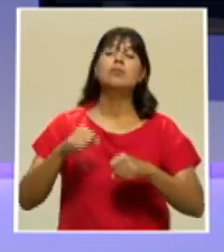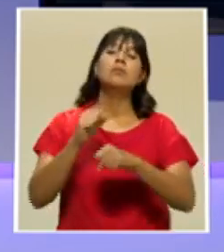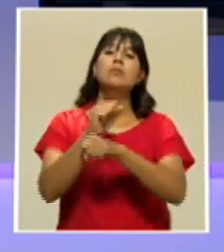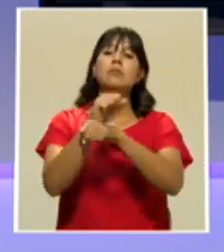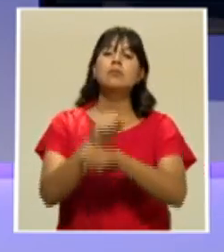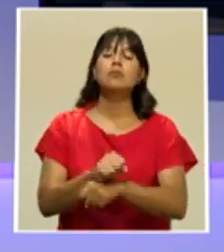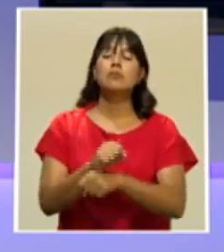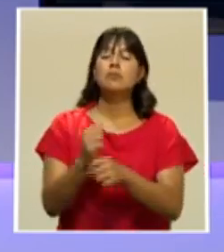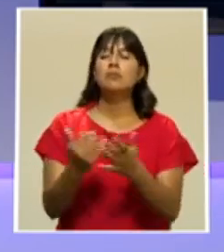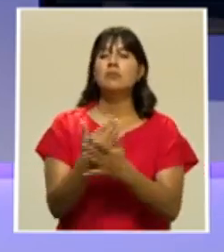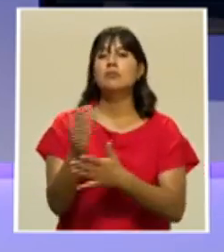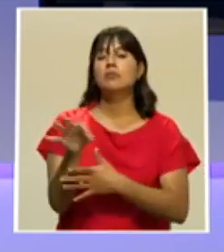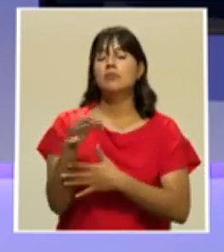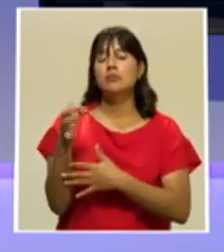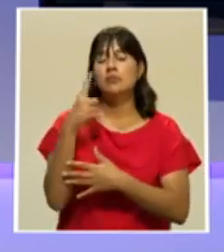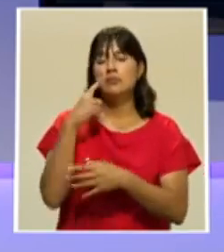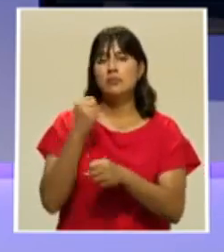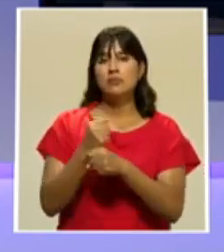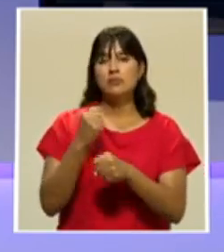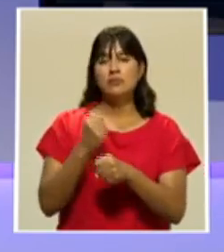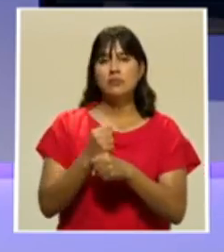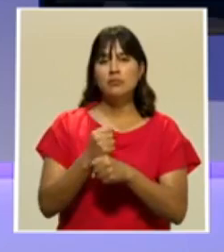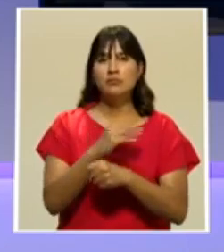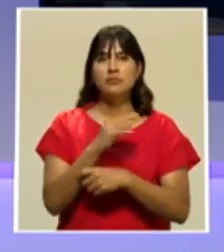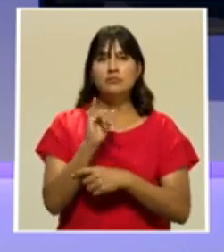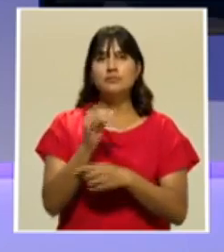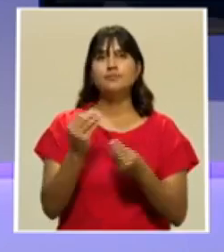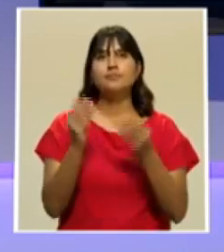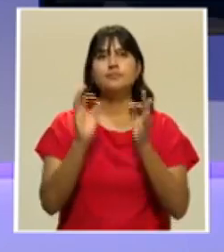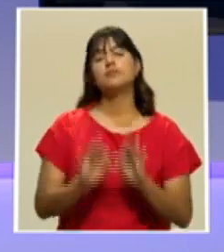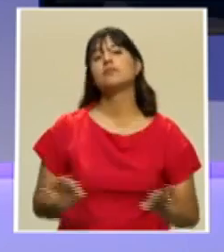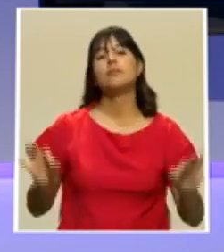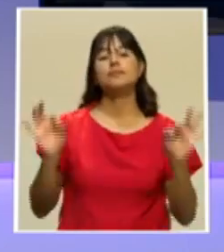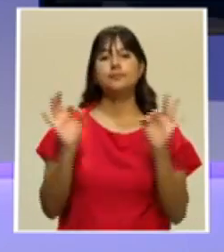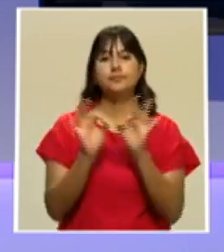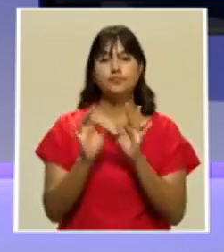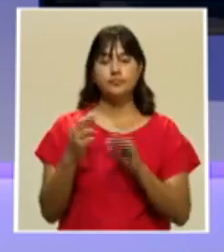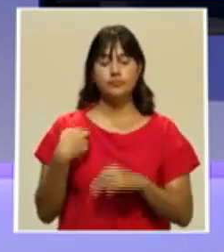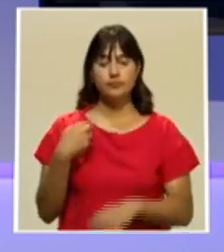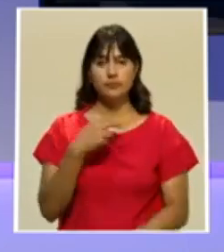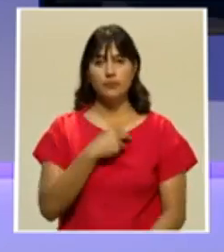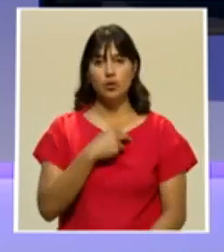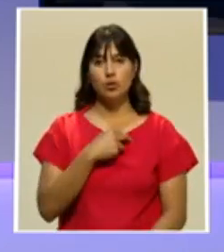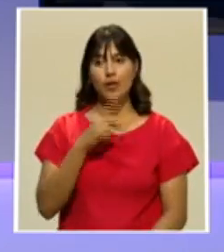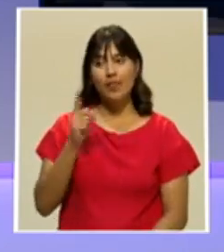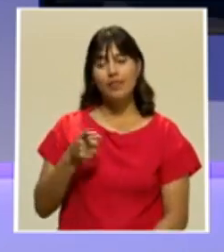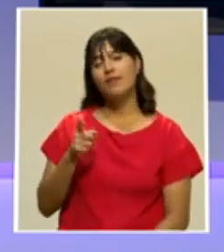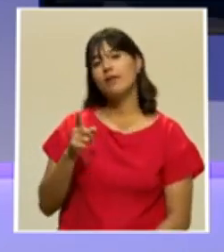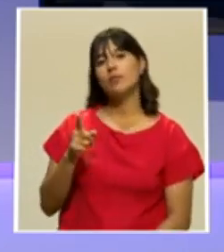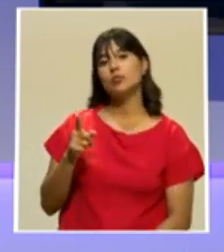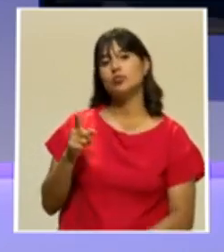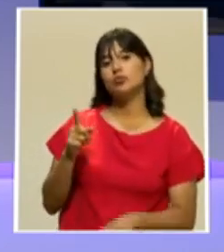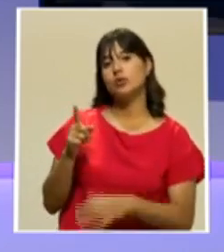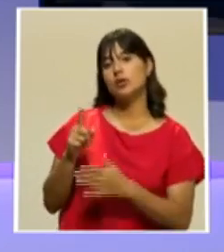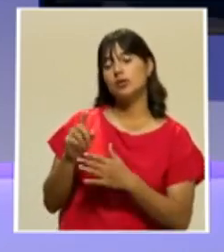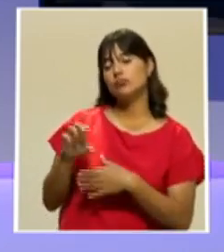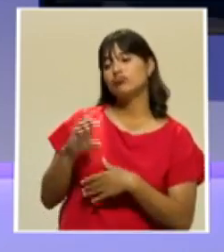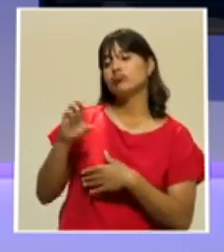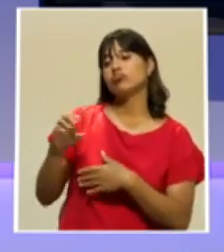a nuevas formas de trabajo también. Y eso es muy importante, que tenemos que invertir como país en